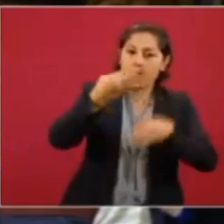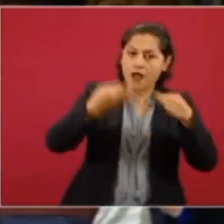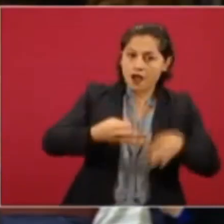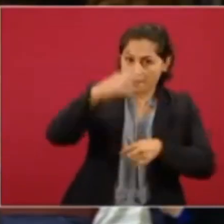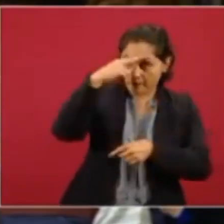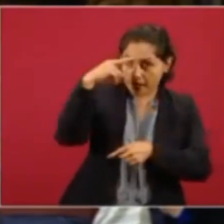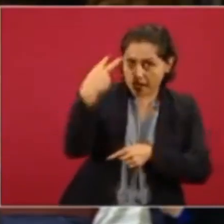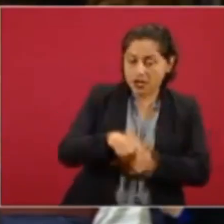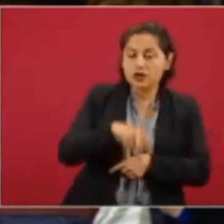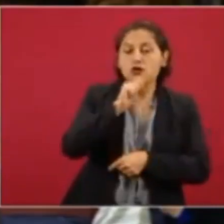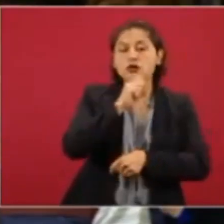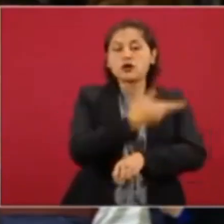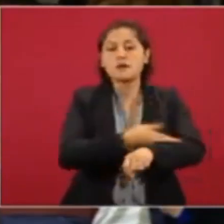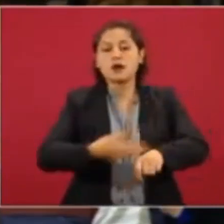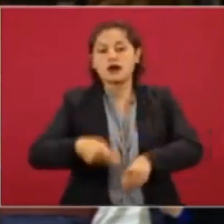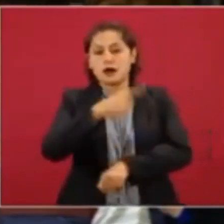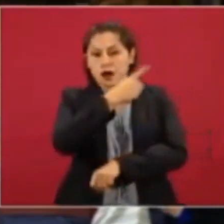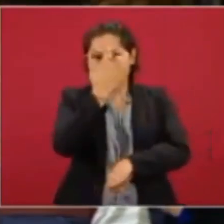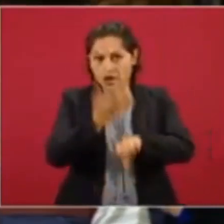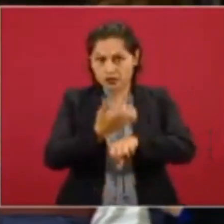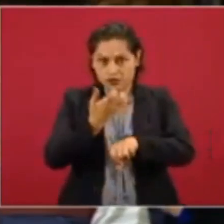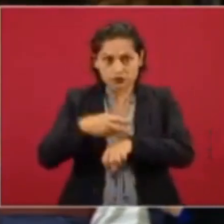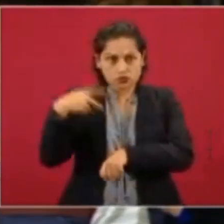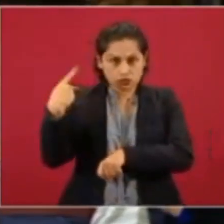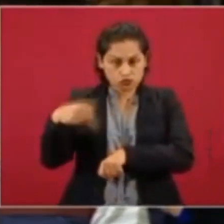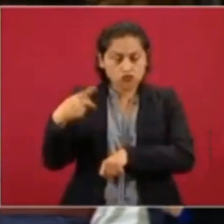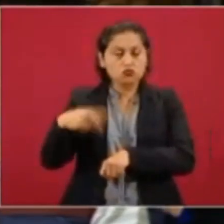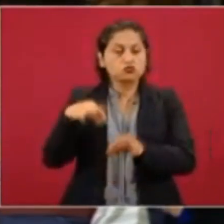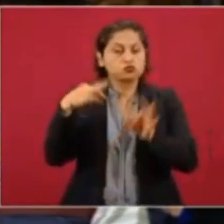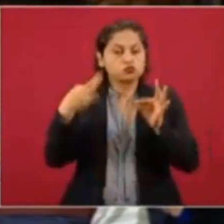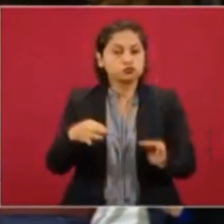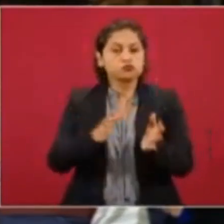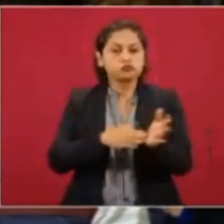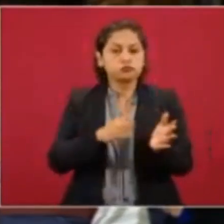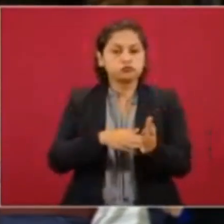está bajo arraigo domiciliario.